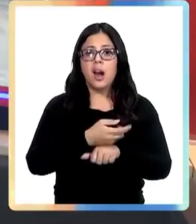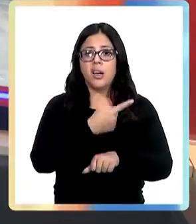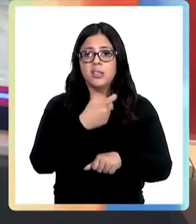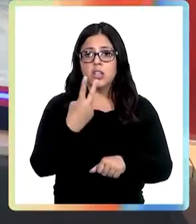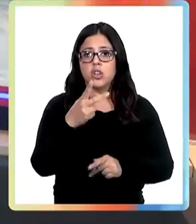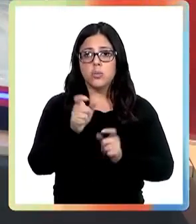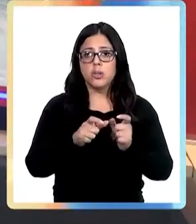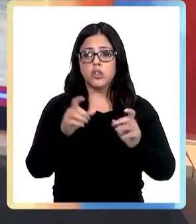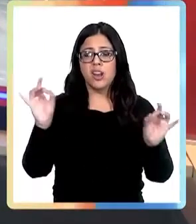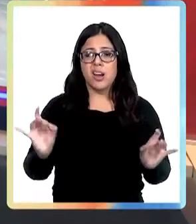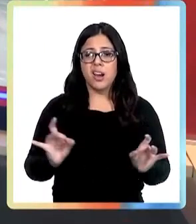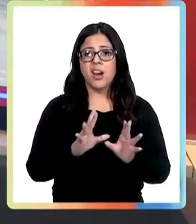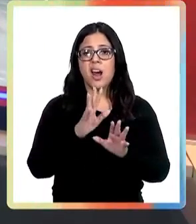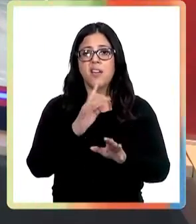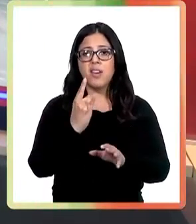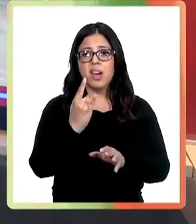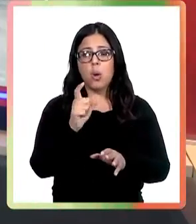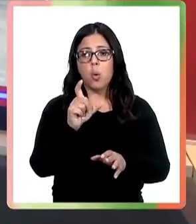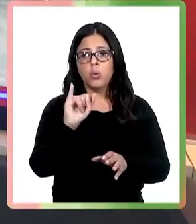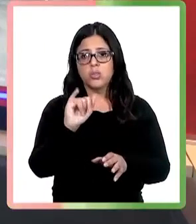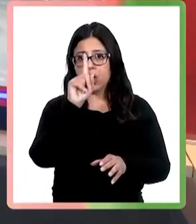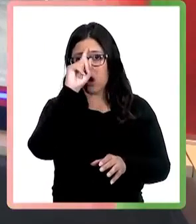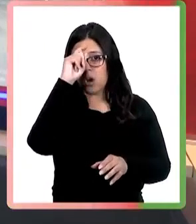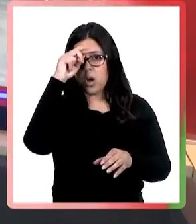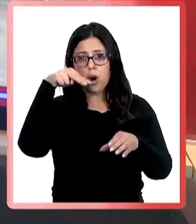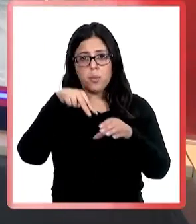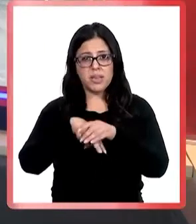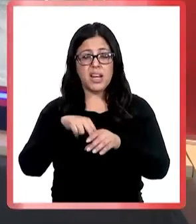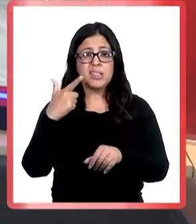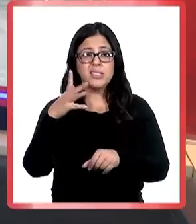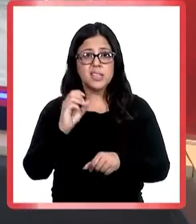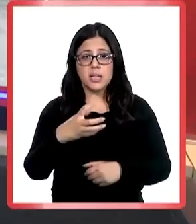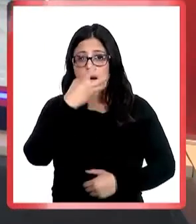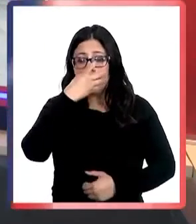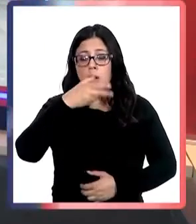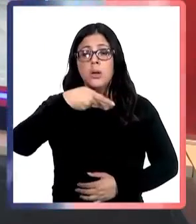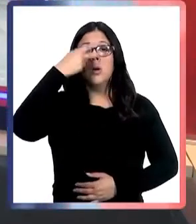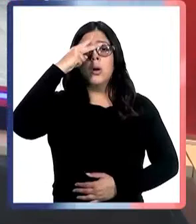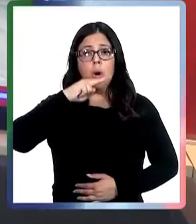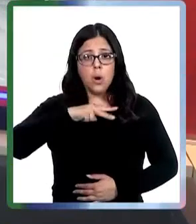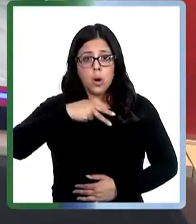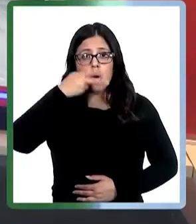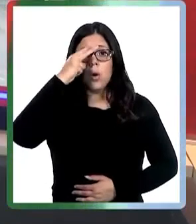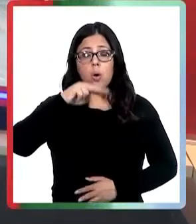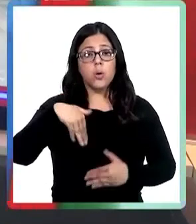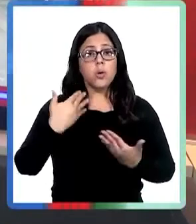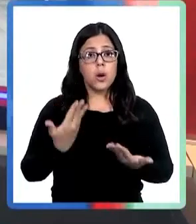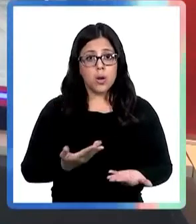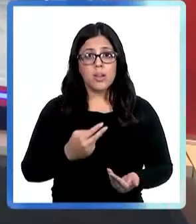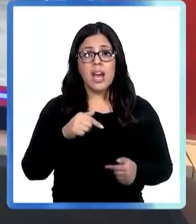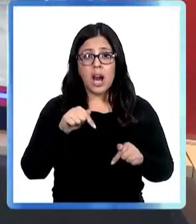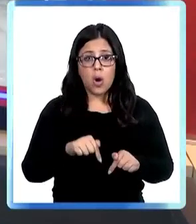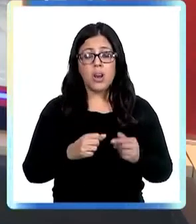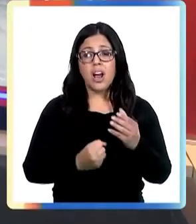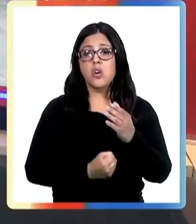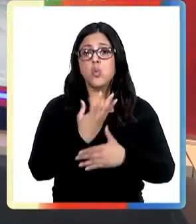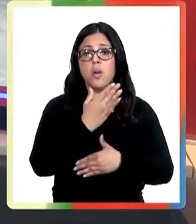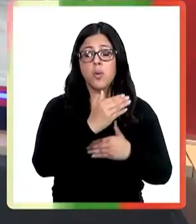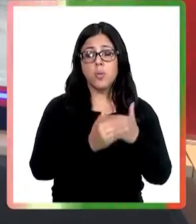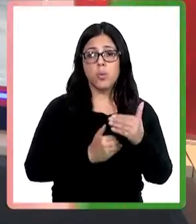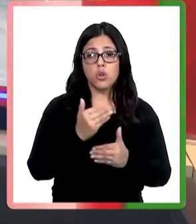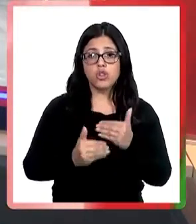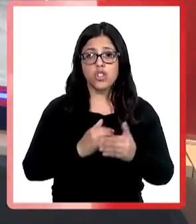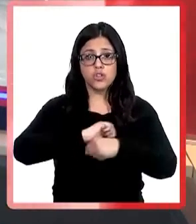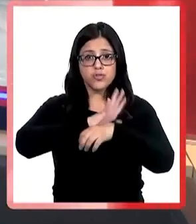pacientes graves en las UCI de los hospitales y 70 están conectados a ventilación mecánica. Y aunque vivimos una nueva etapa de la